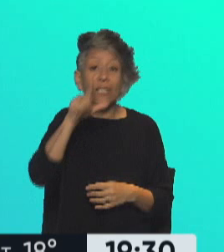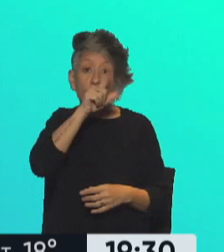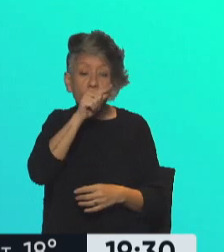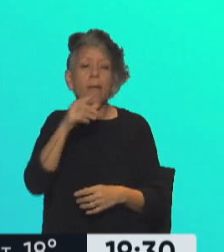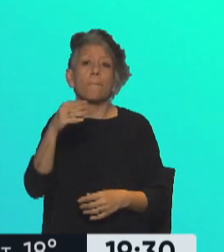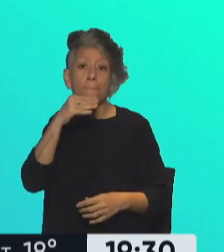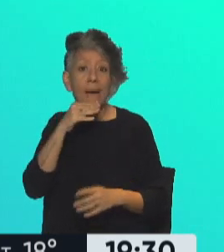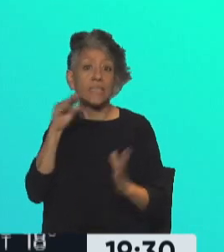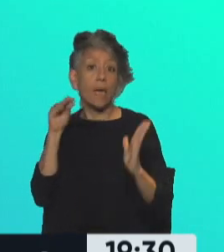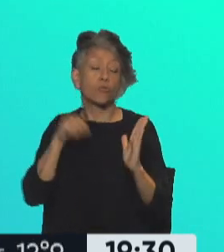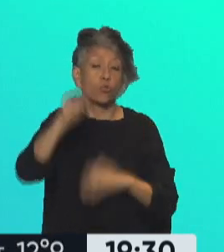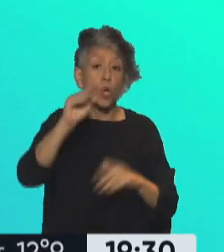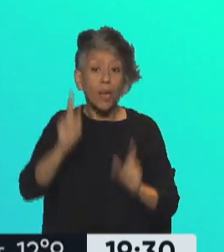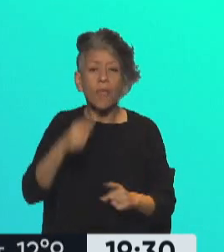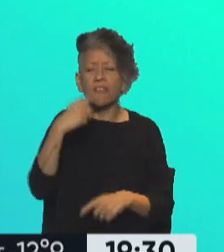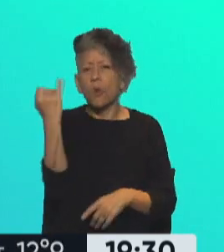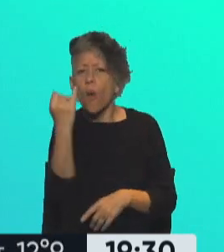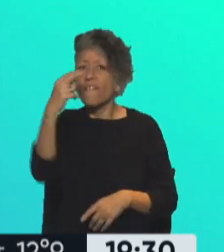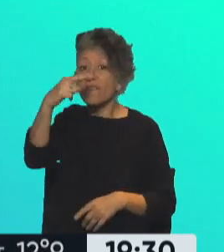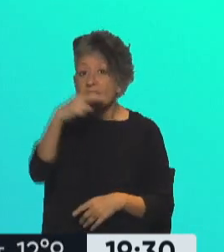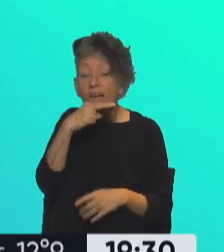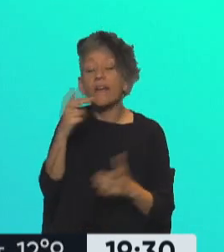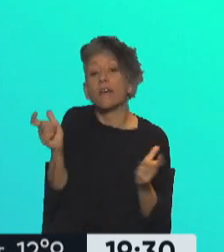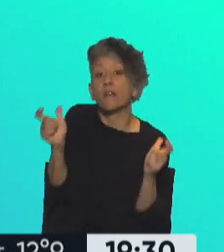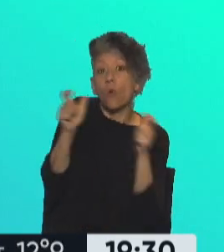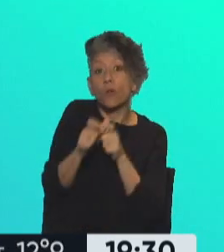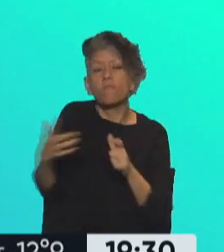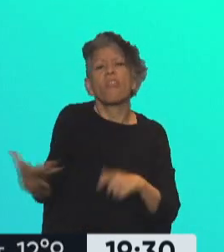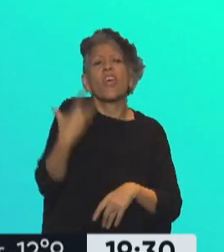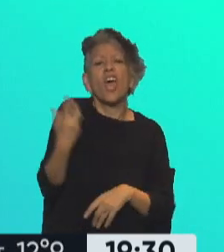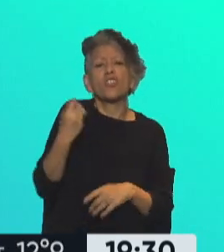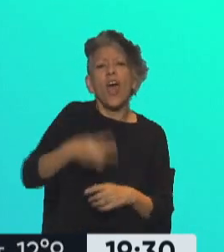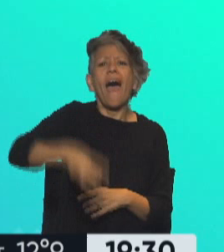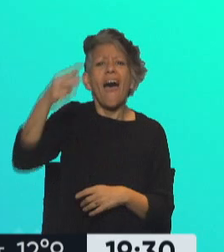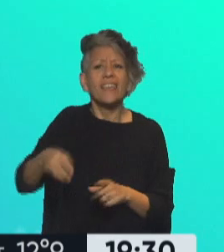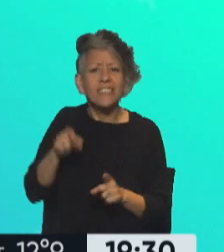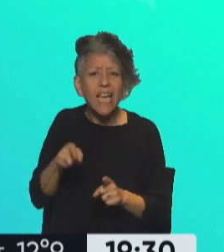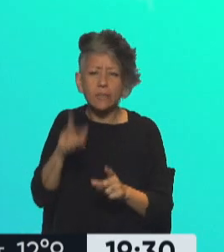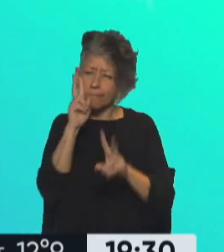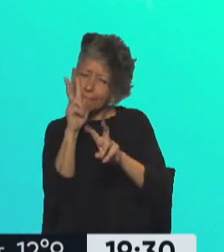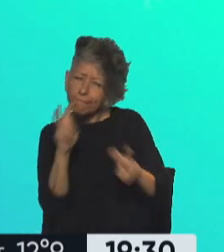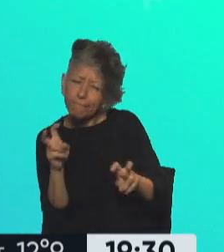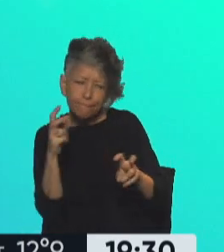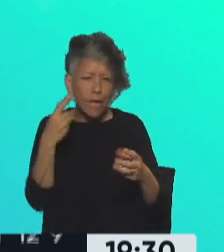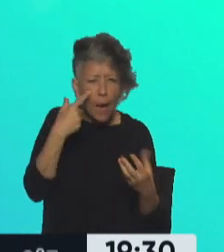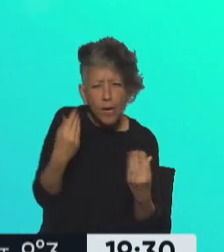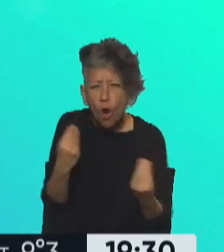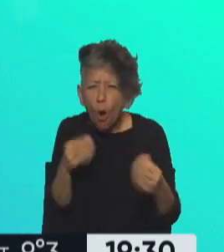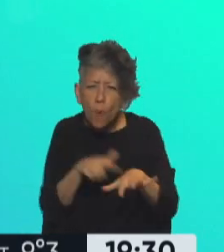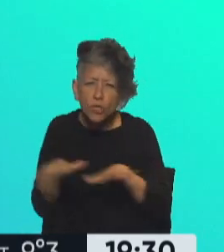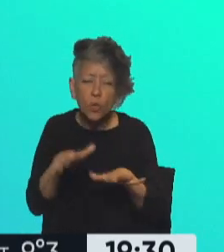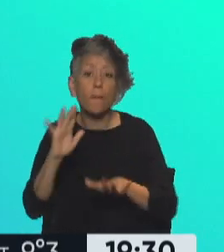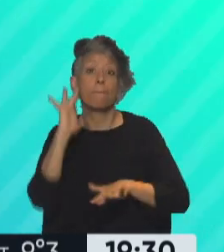también que el jueves y el viernes nos reunimos con la directora de la ANSES, revisamos los escenarios y el miércoles próximo